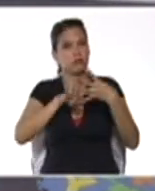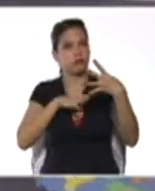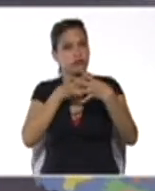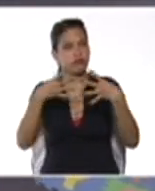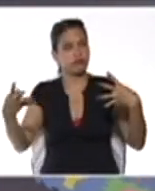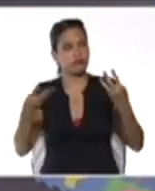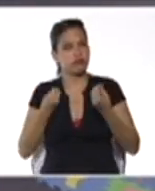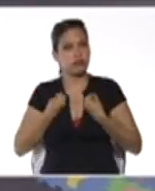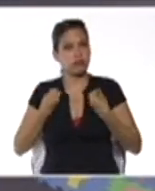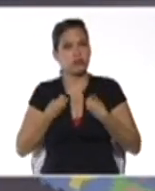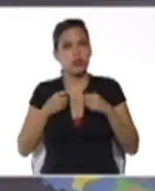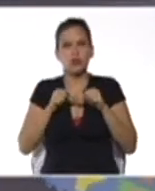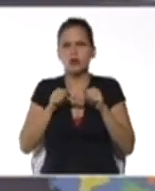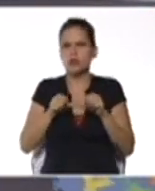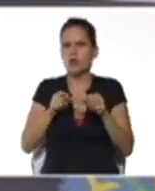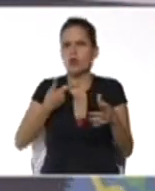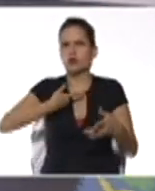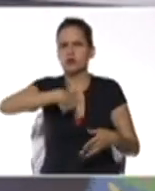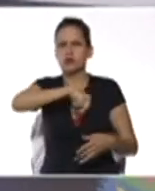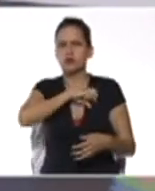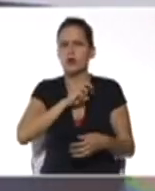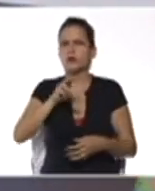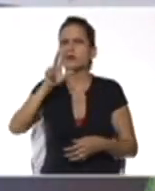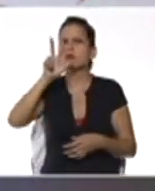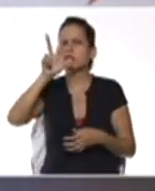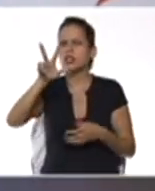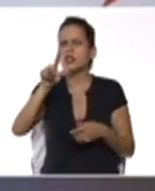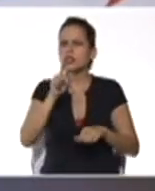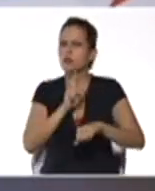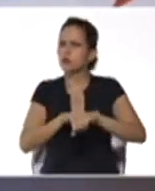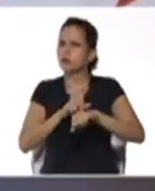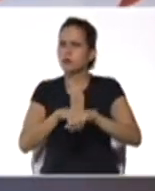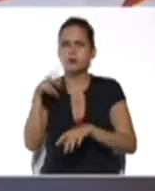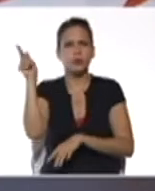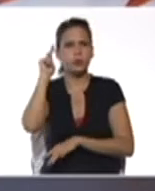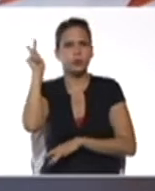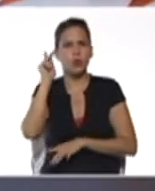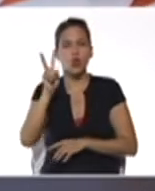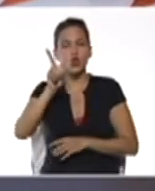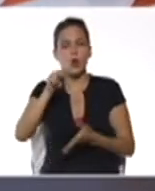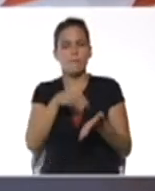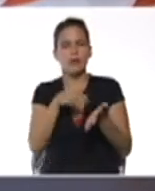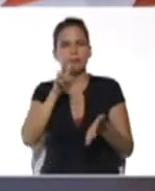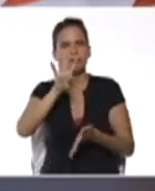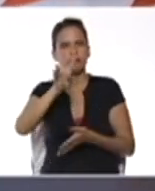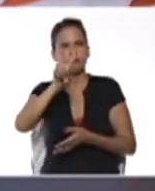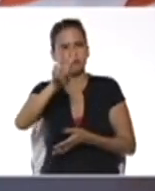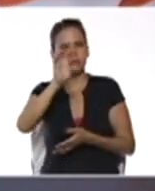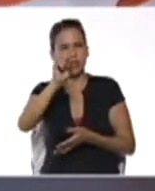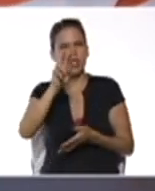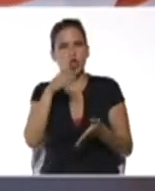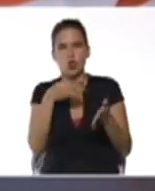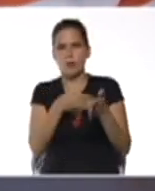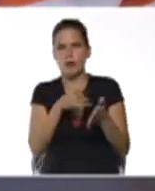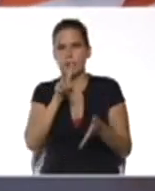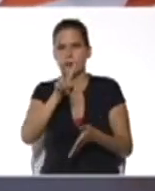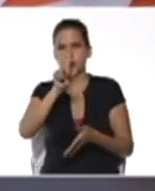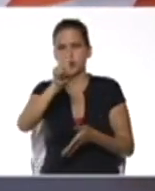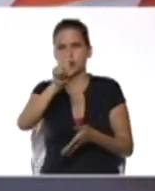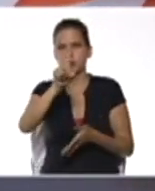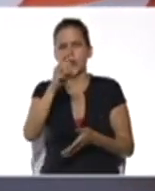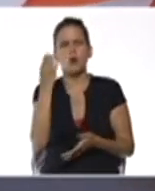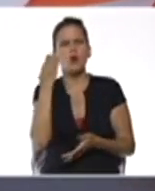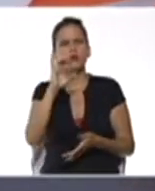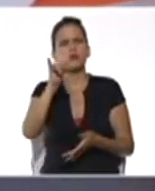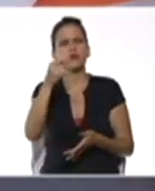para la Vida, continuamos con nuestro tercer momento del año pedagógico 2020-2021. Pero José Leonardo desde esta mañana